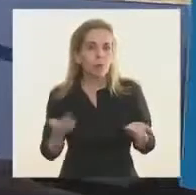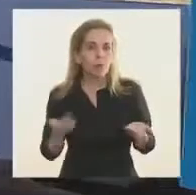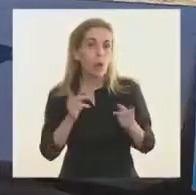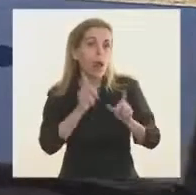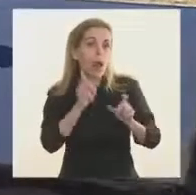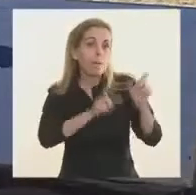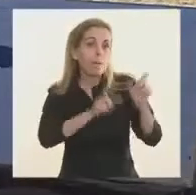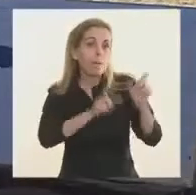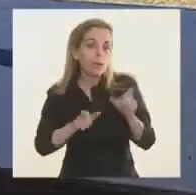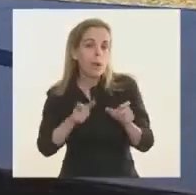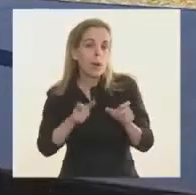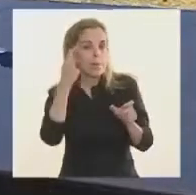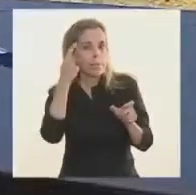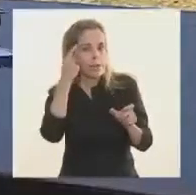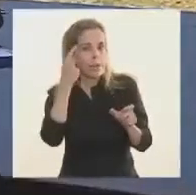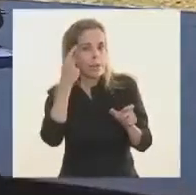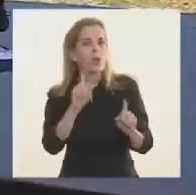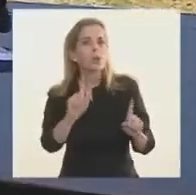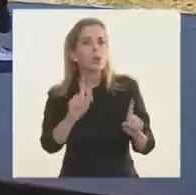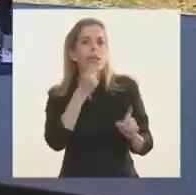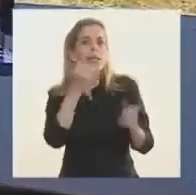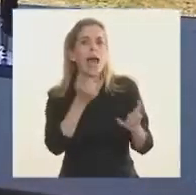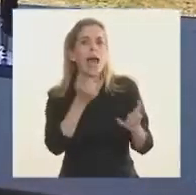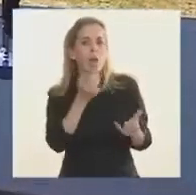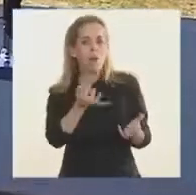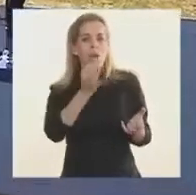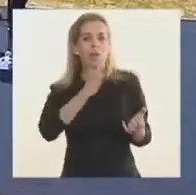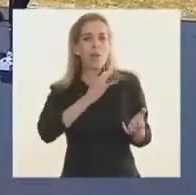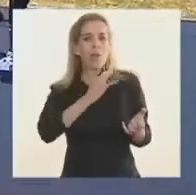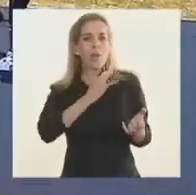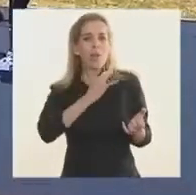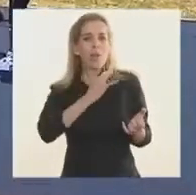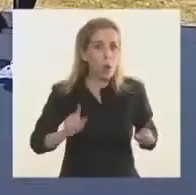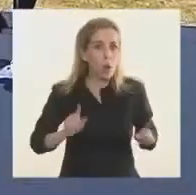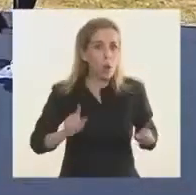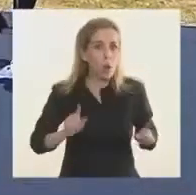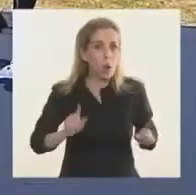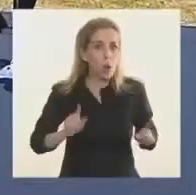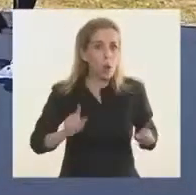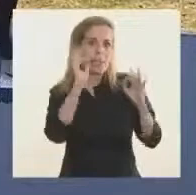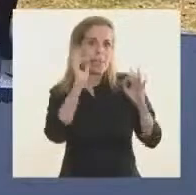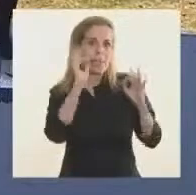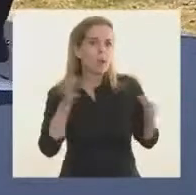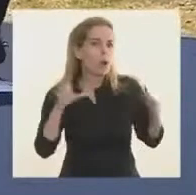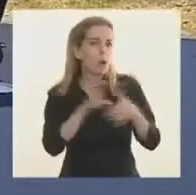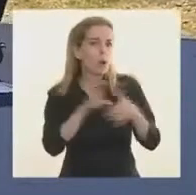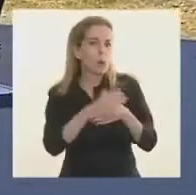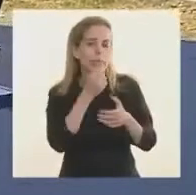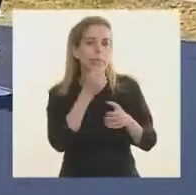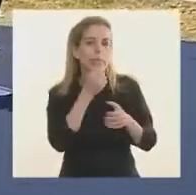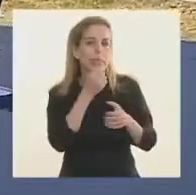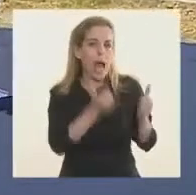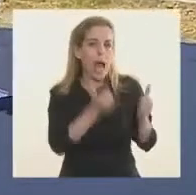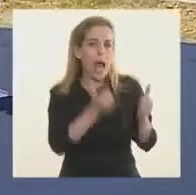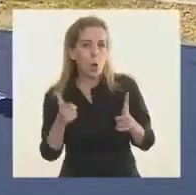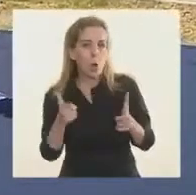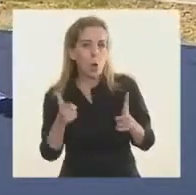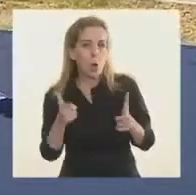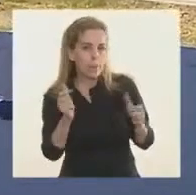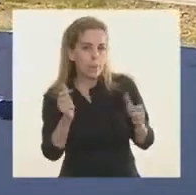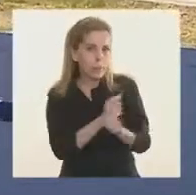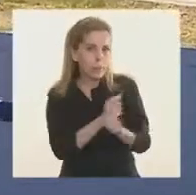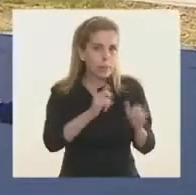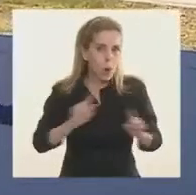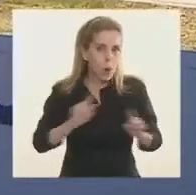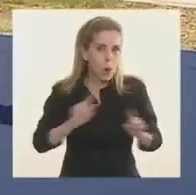personas sintomáticas podrán saber si son casos confirmados de coronavirus. El objetivo es garantizar el